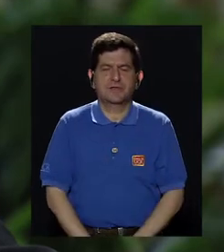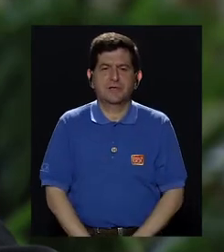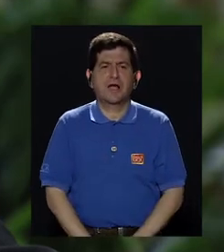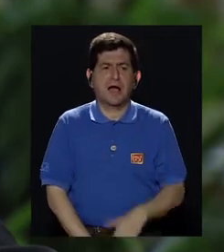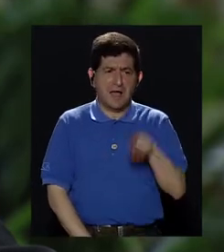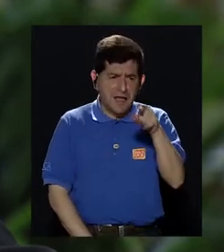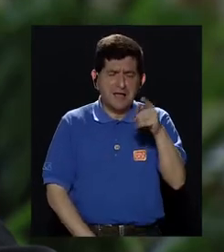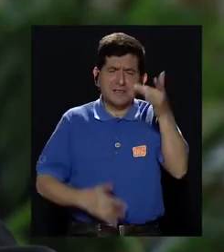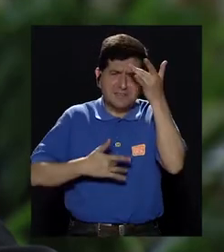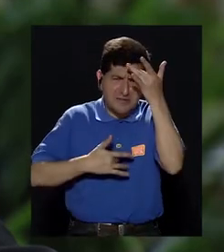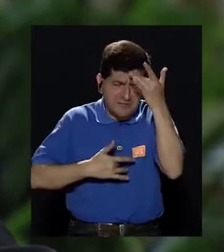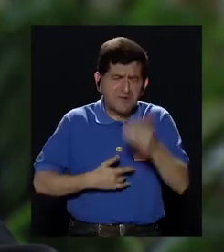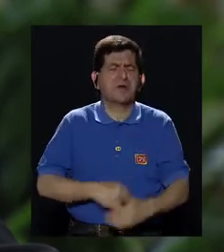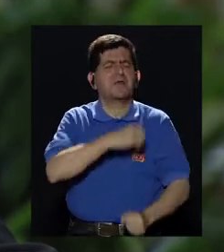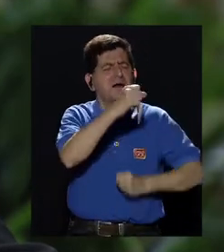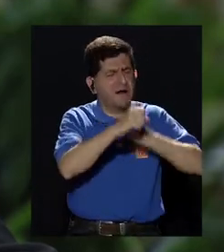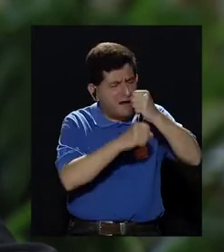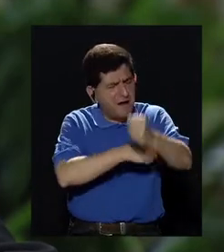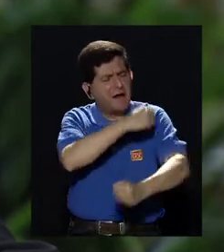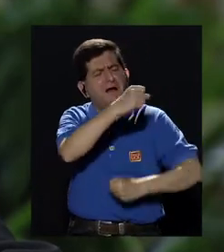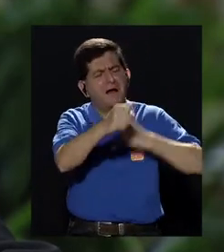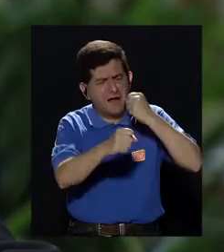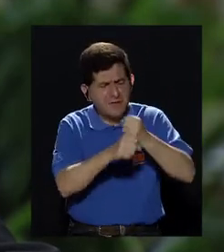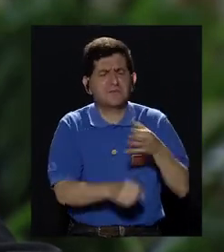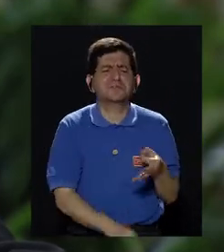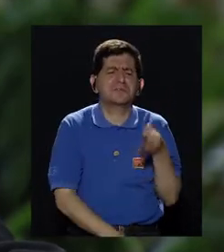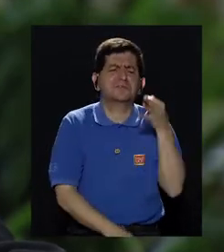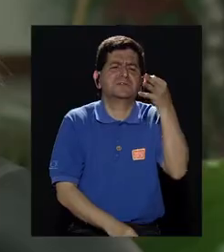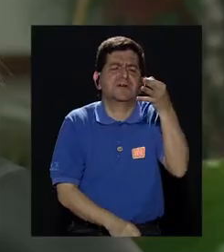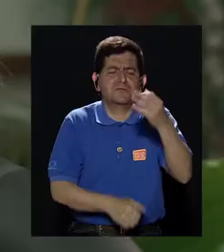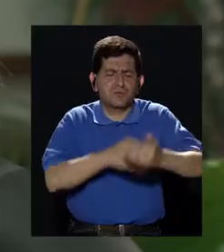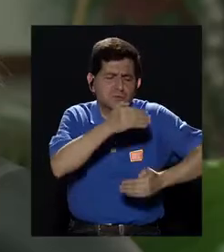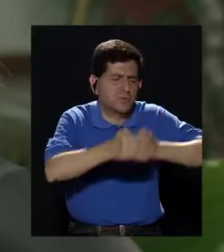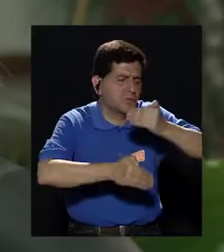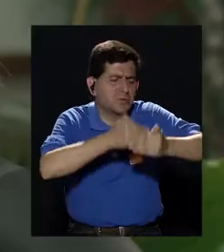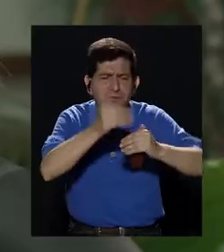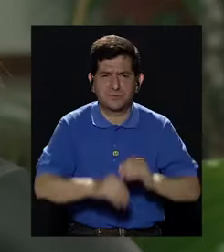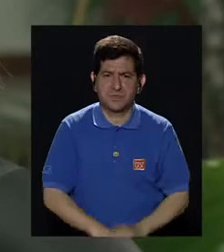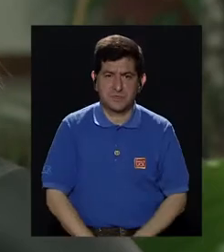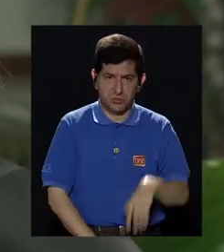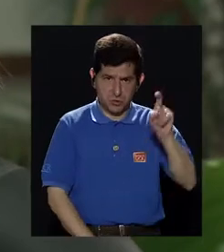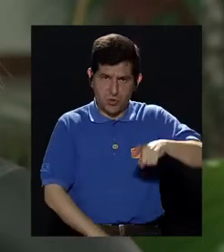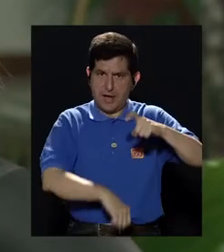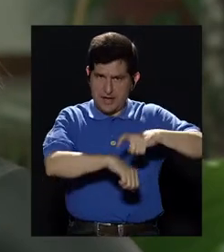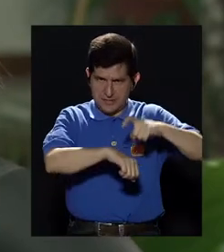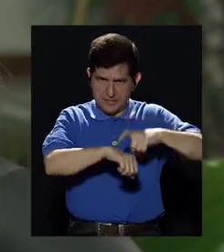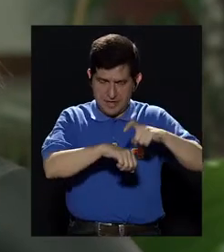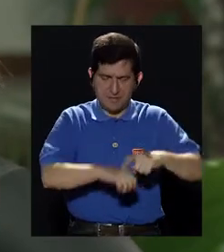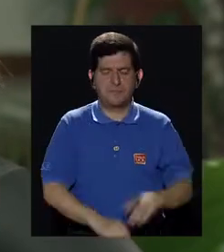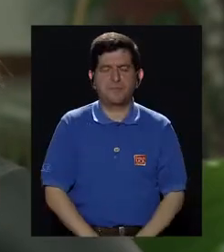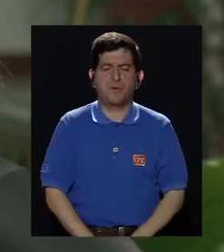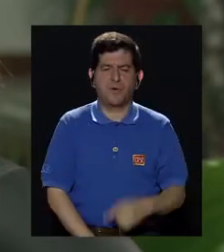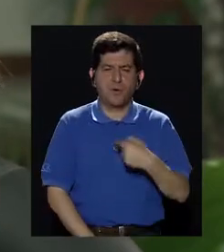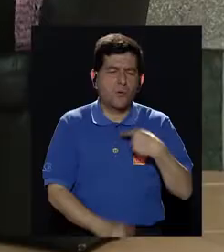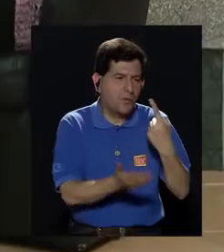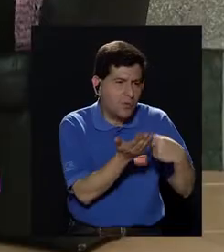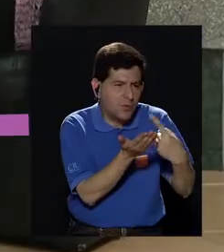por lo general de evolución y todavía me quedan años hacia adelante, entonces tomarse el tiempo, digerir,